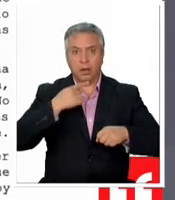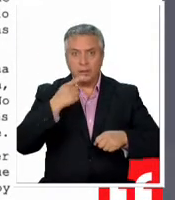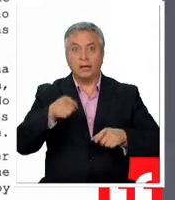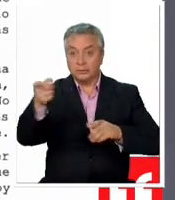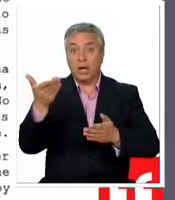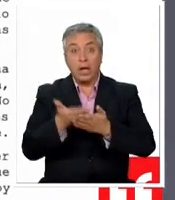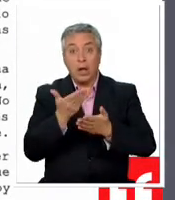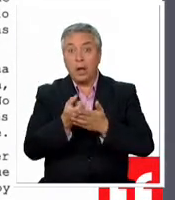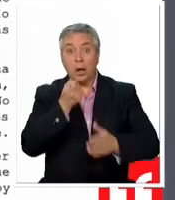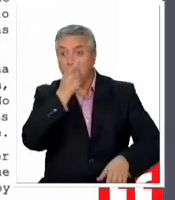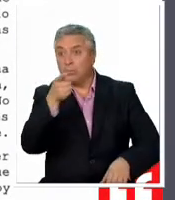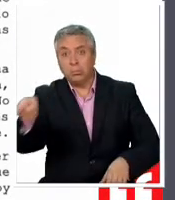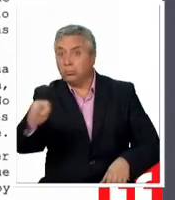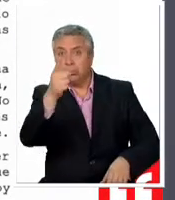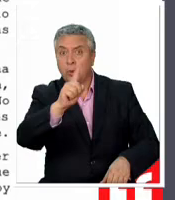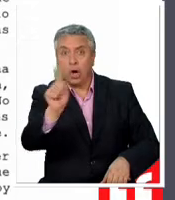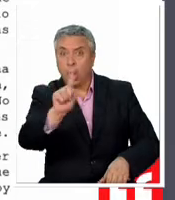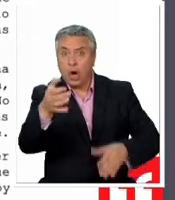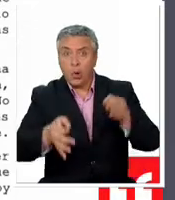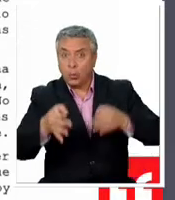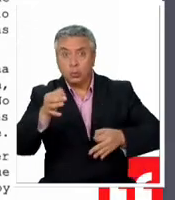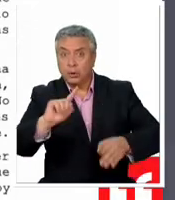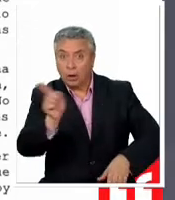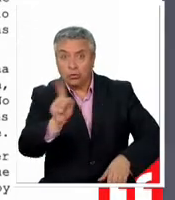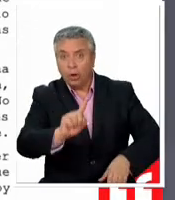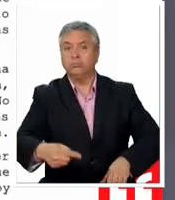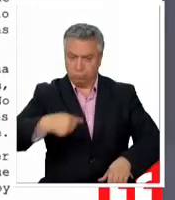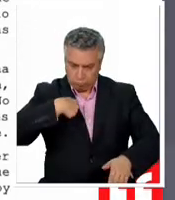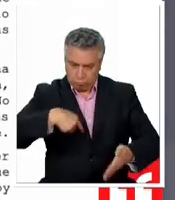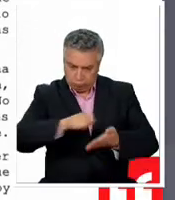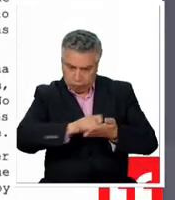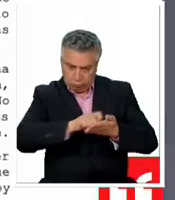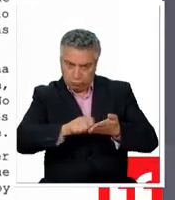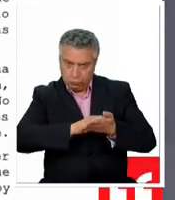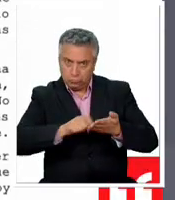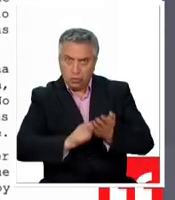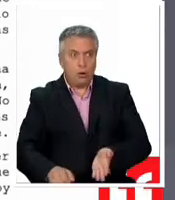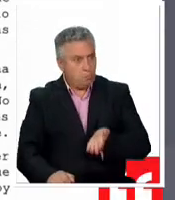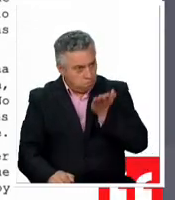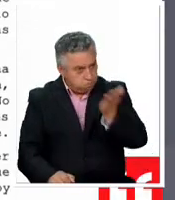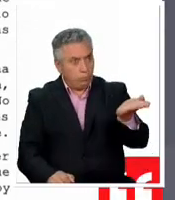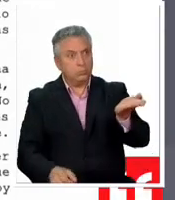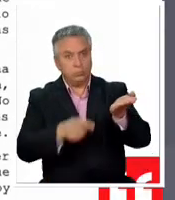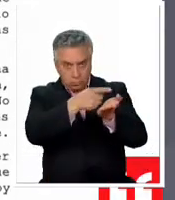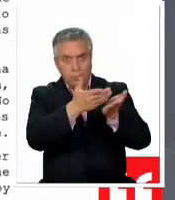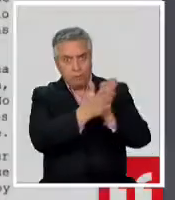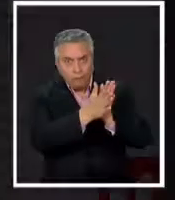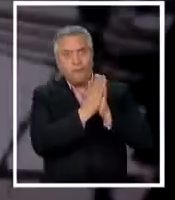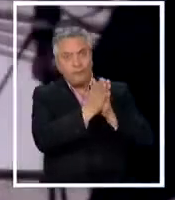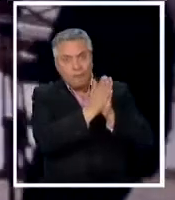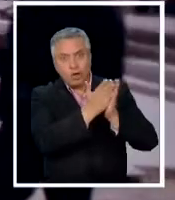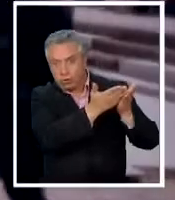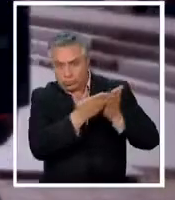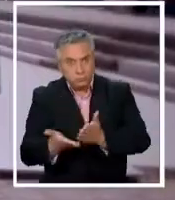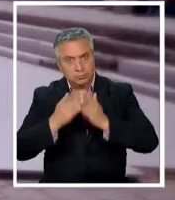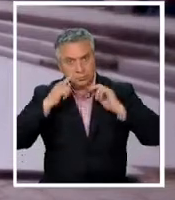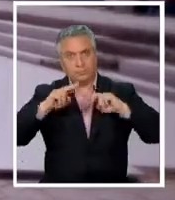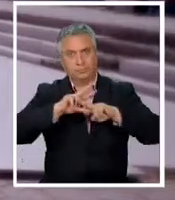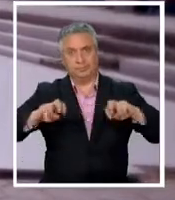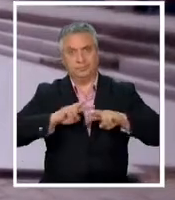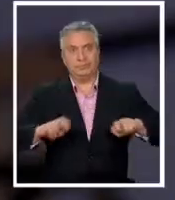denunciante no ha recurrido a la justicia hoy ingresé un escrito ante el Ministerio Público solicitando que se inicie una investigación. En esta